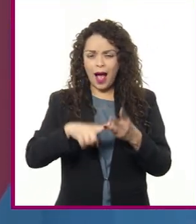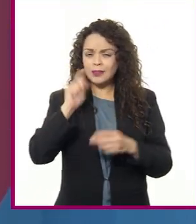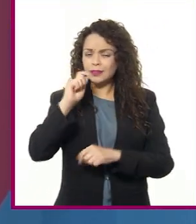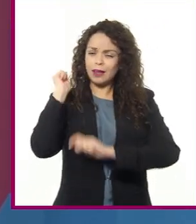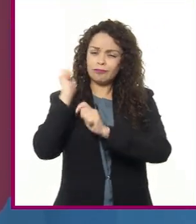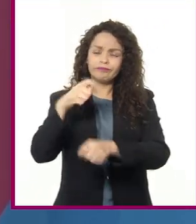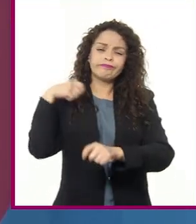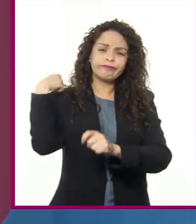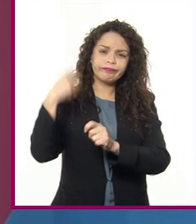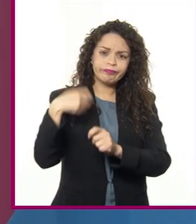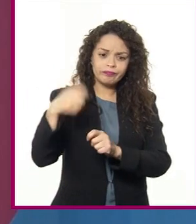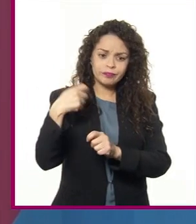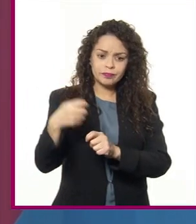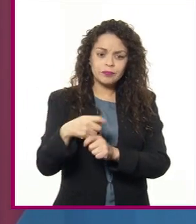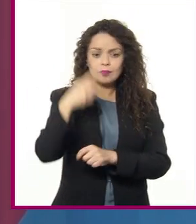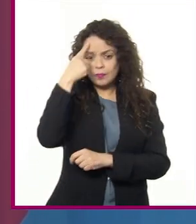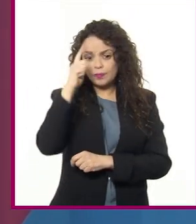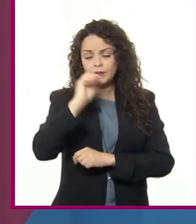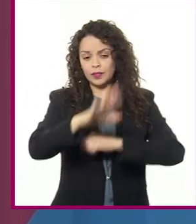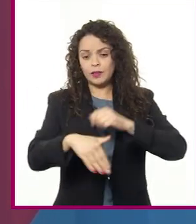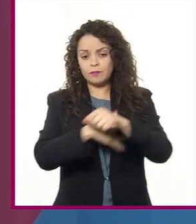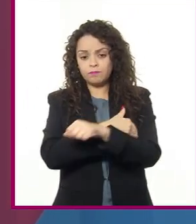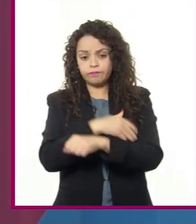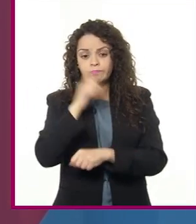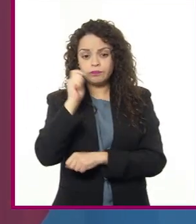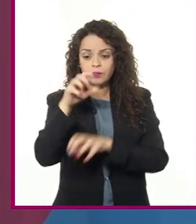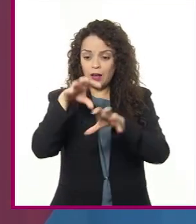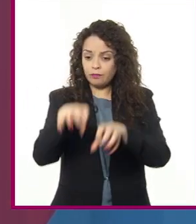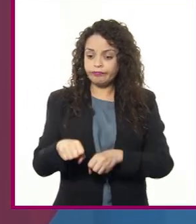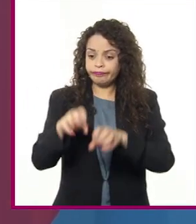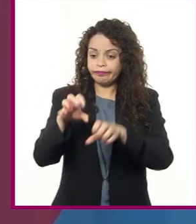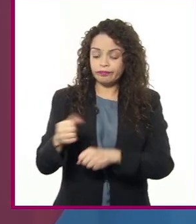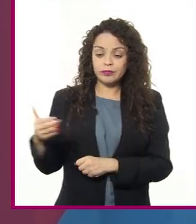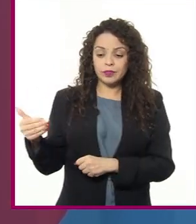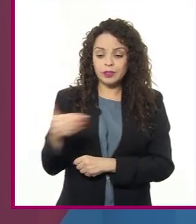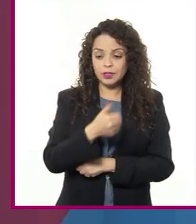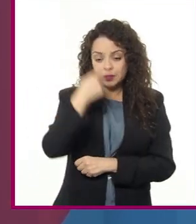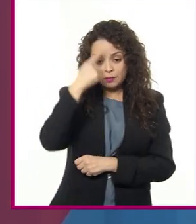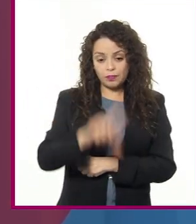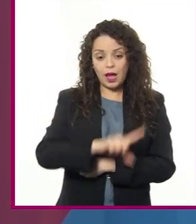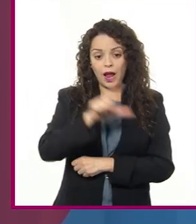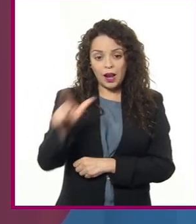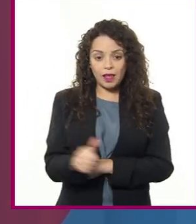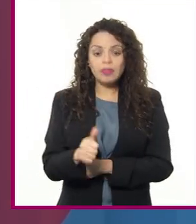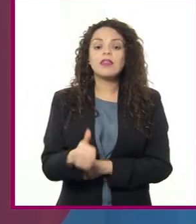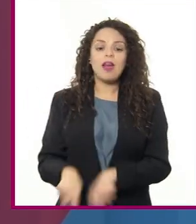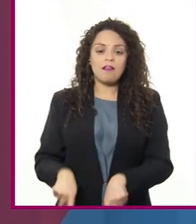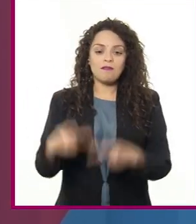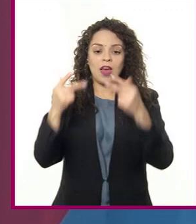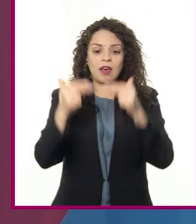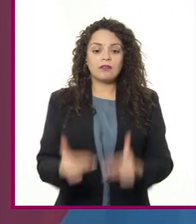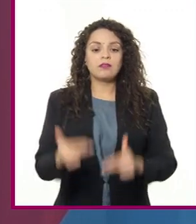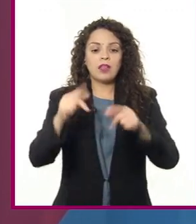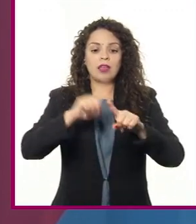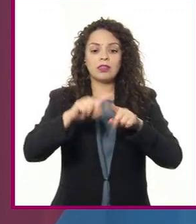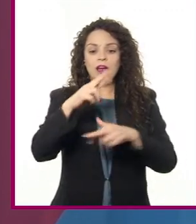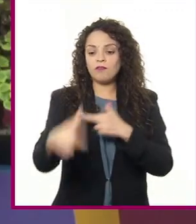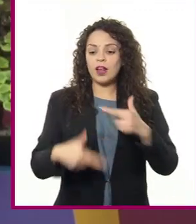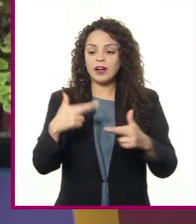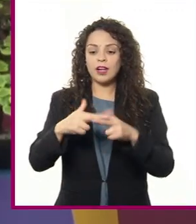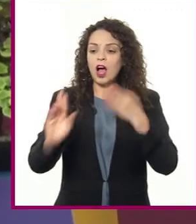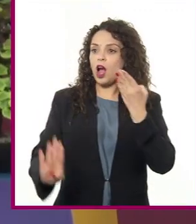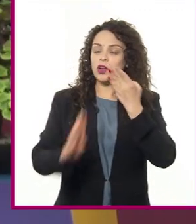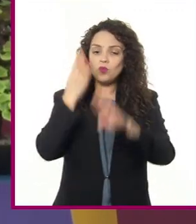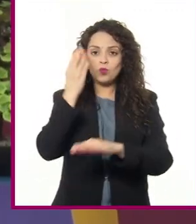almacenaje y procesamiento de las especies capturadas, para posteriormente comercializarlas en diferentes regiones del mundo.